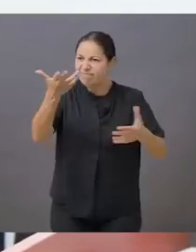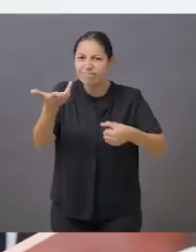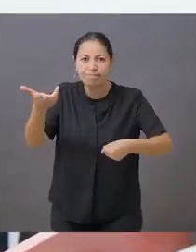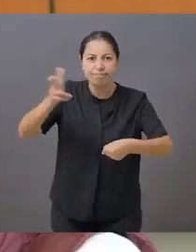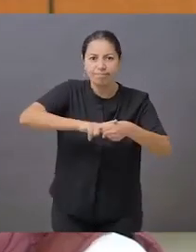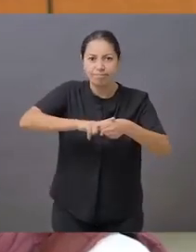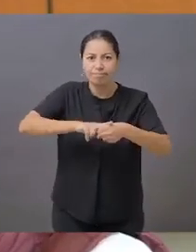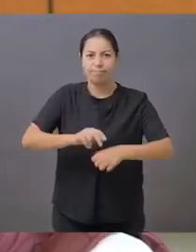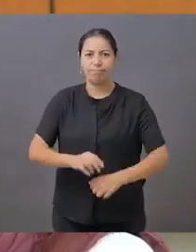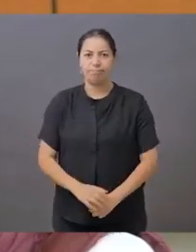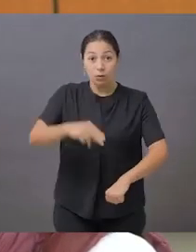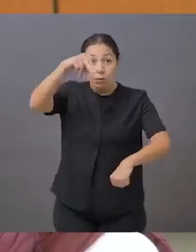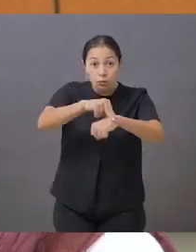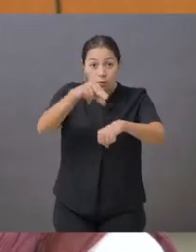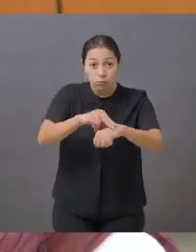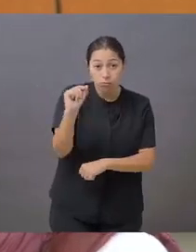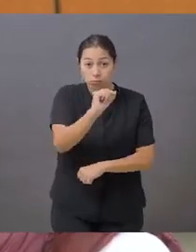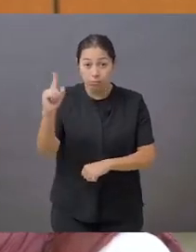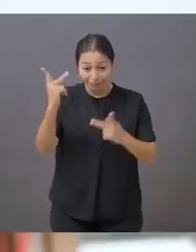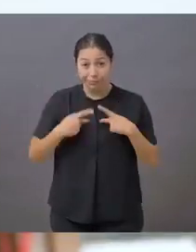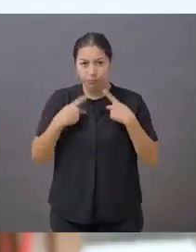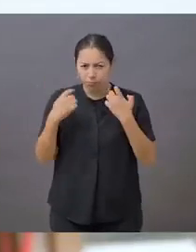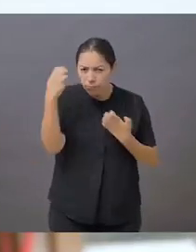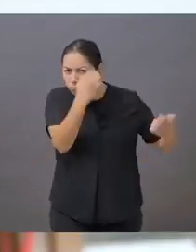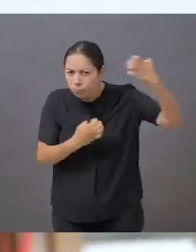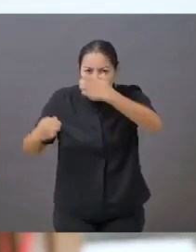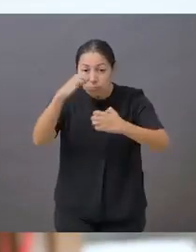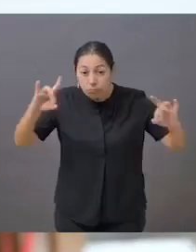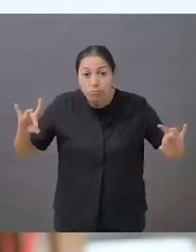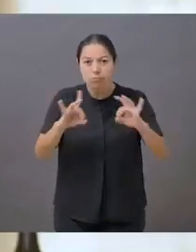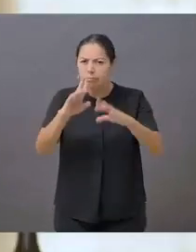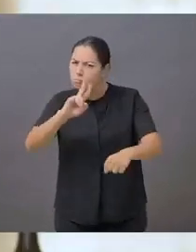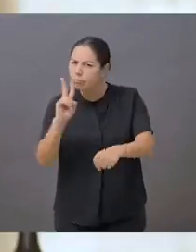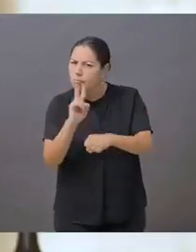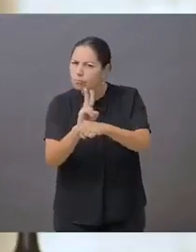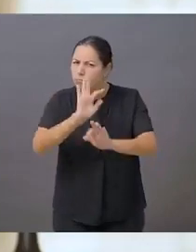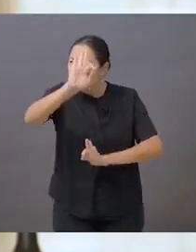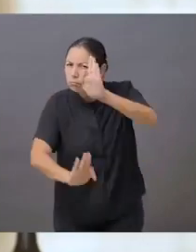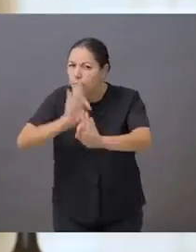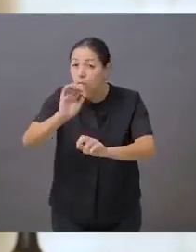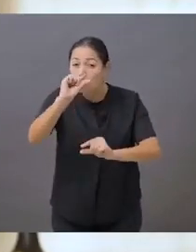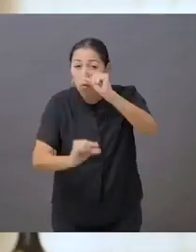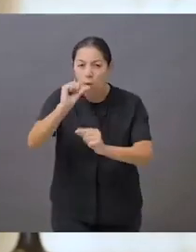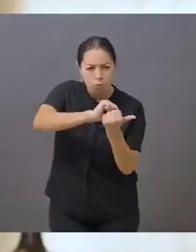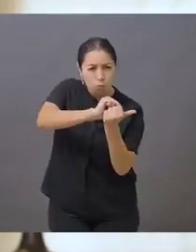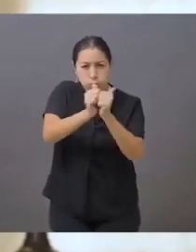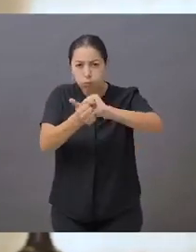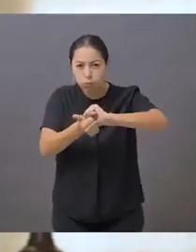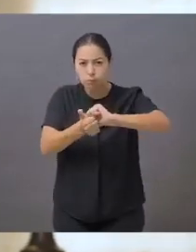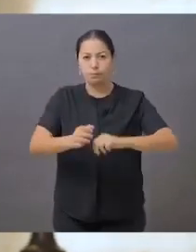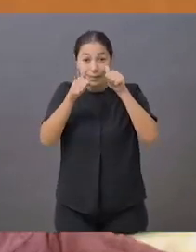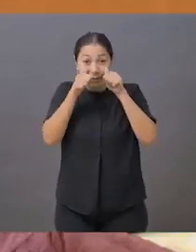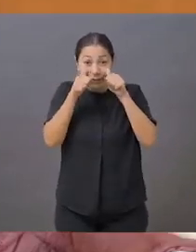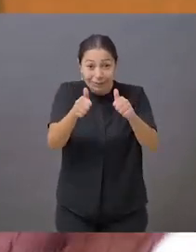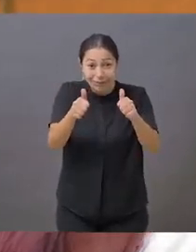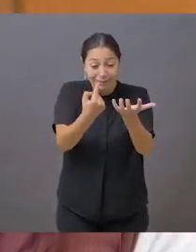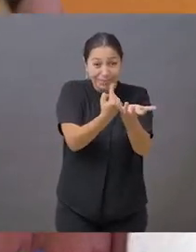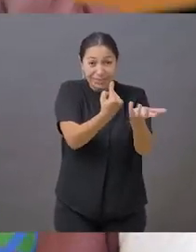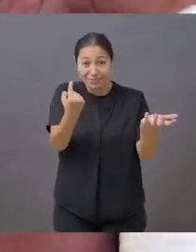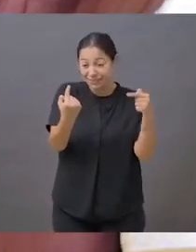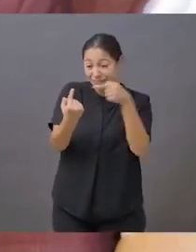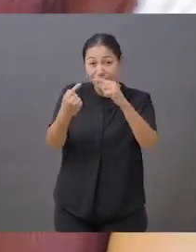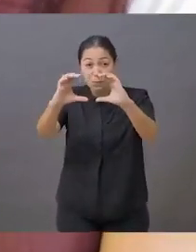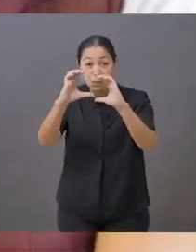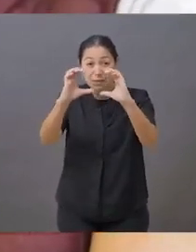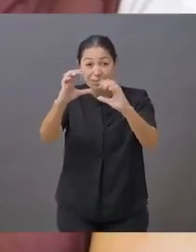su periodo de aislamiento y tratamiento. Médicos especializados atienden a los pacientes vía remota y monitorean la evolución de los síntomas. El protocolo